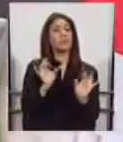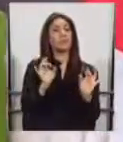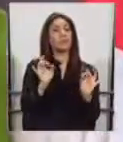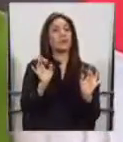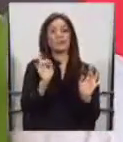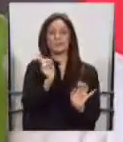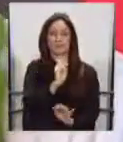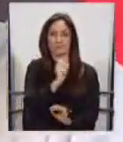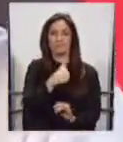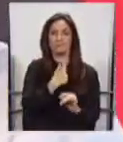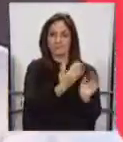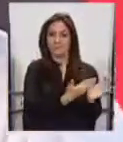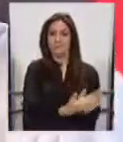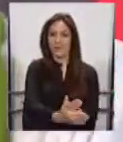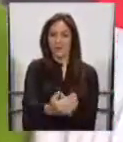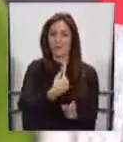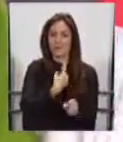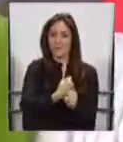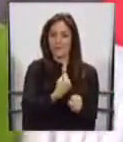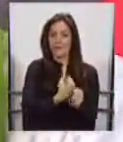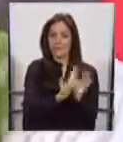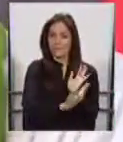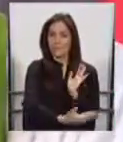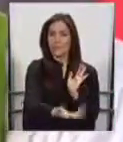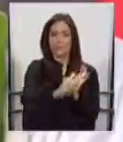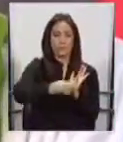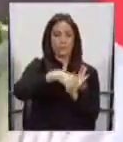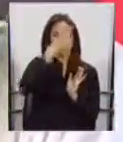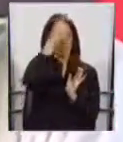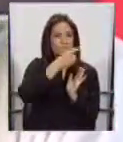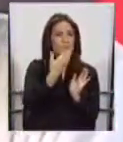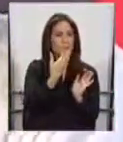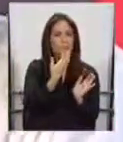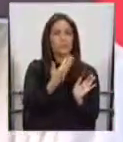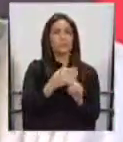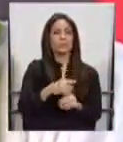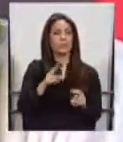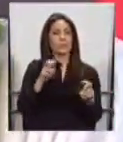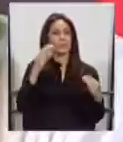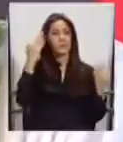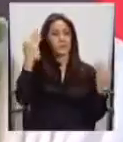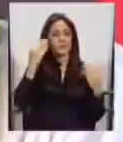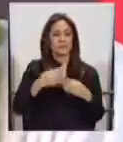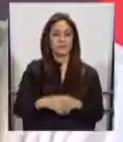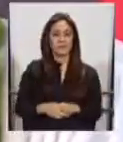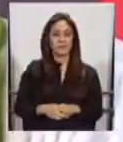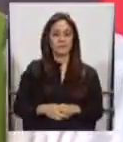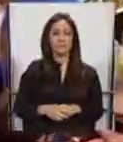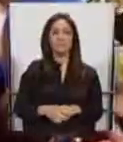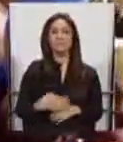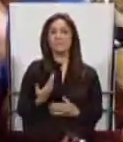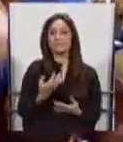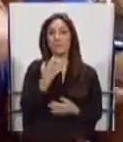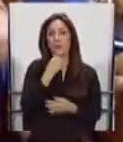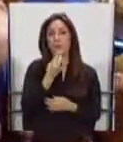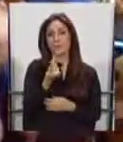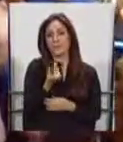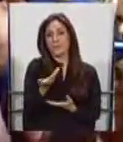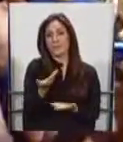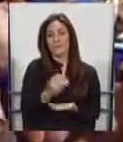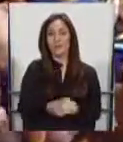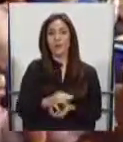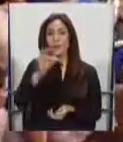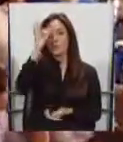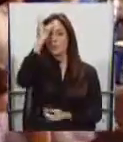por azares, por planificación, por trabajo, por decisión política. Y esto nos ahorra centenas de millones de dólares. Construcción de